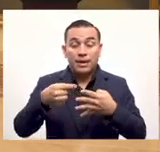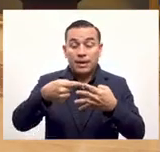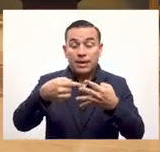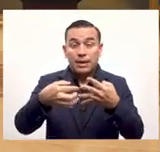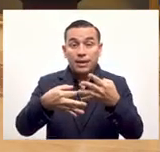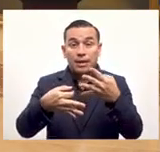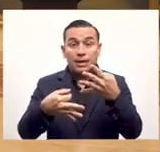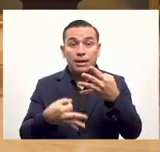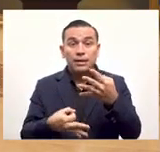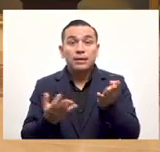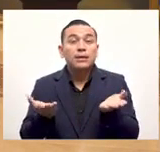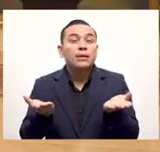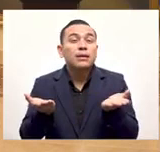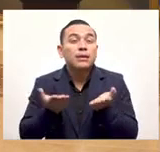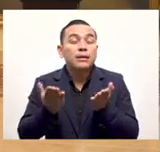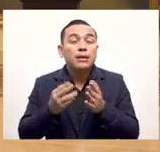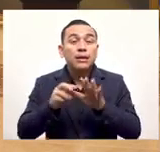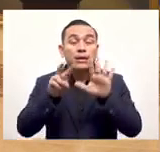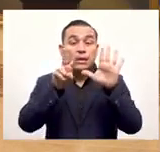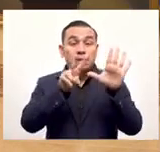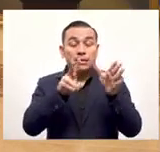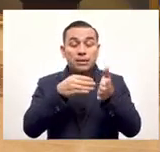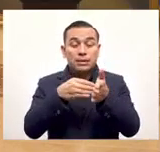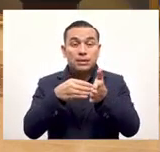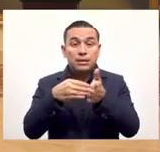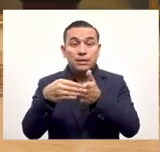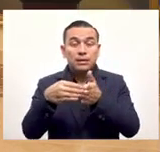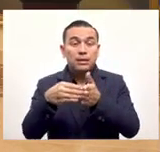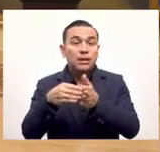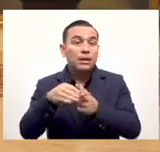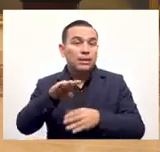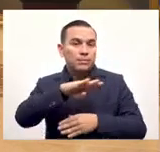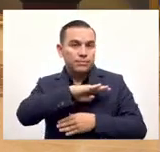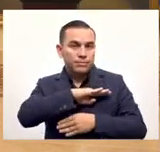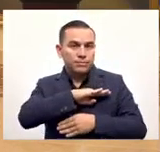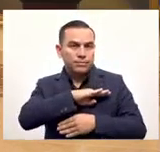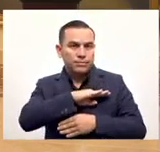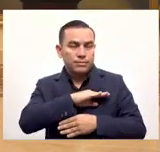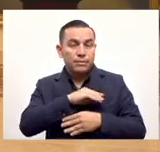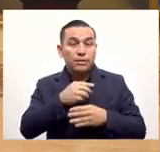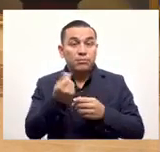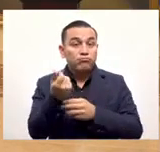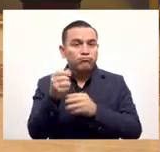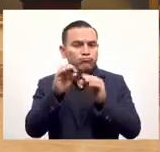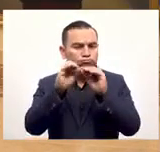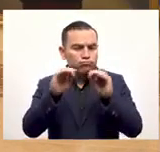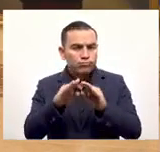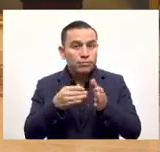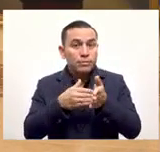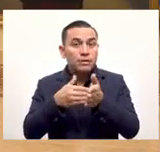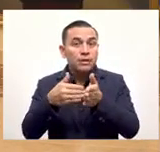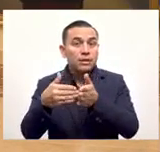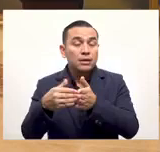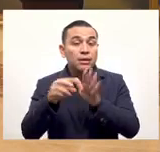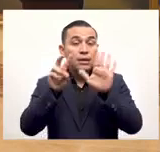La ley va a entrar en vigencia el 7 de septiembre. El Bitcoin será una moneda de curso legal.